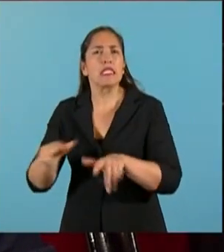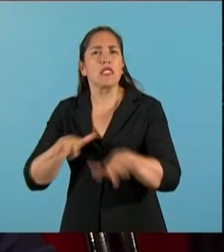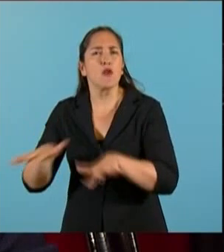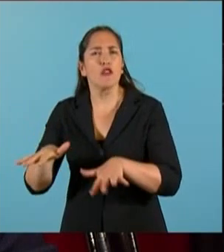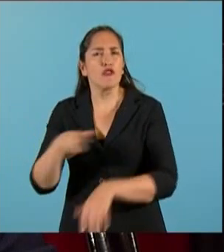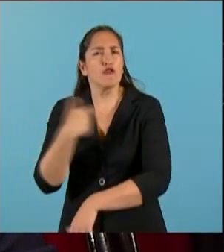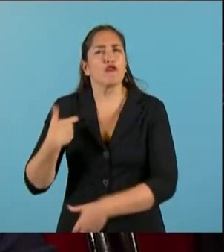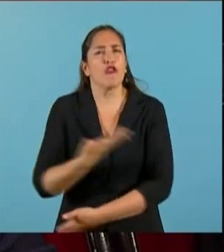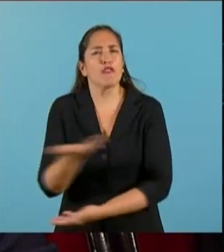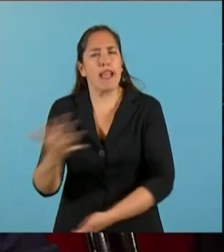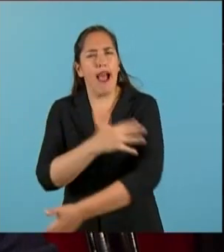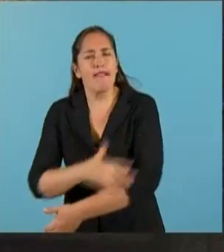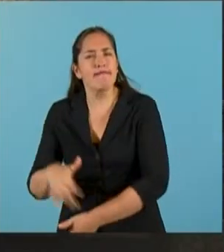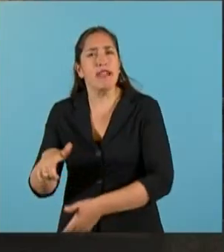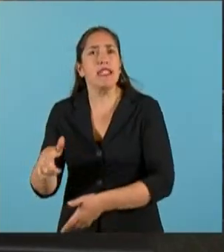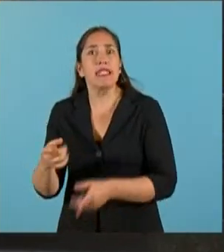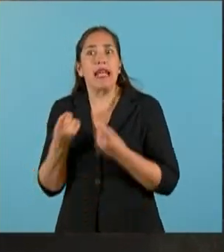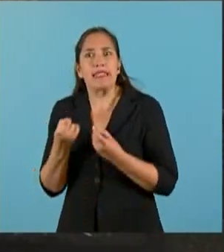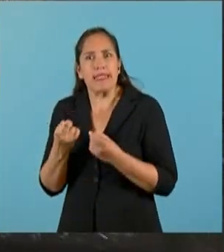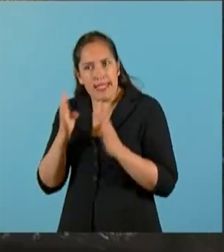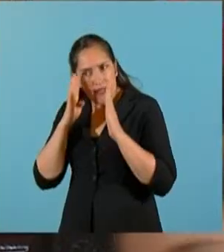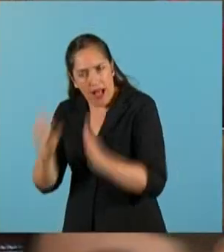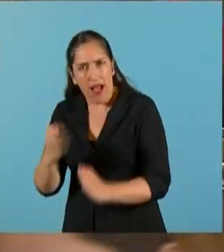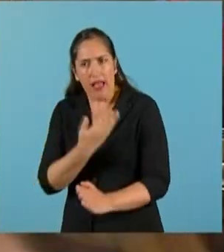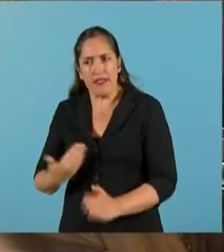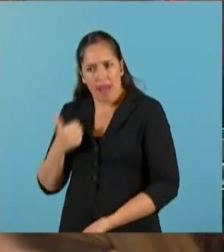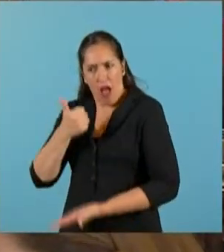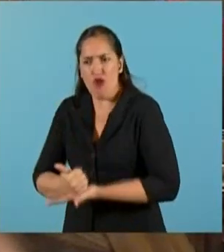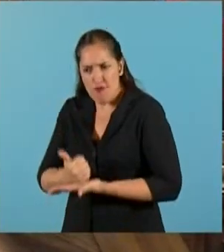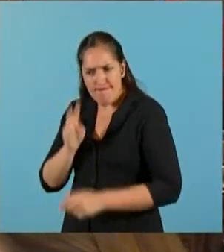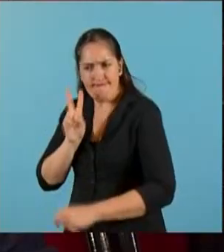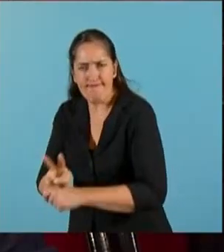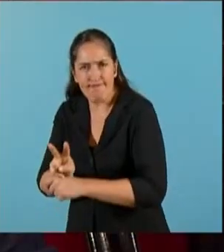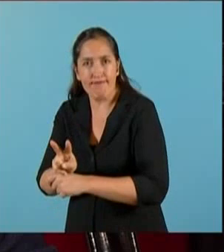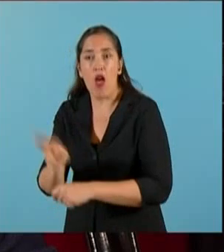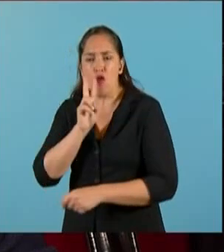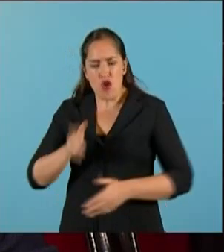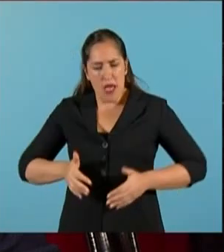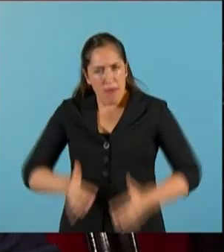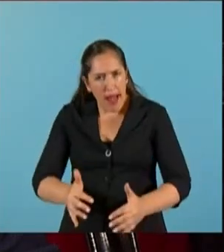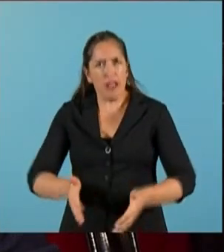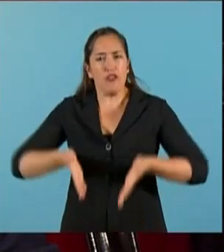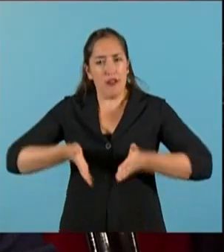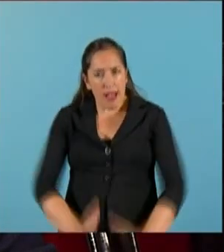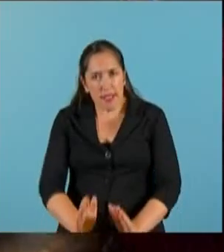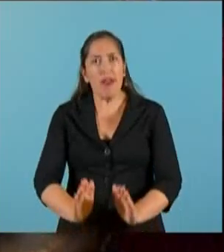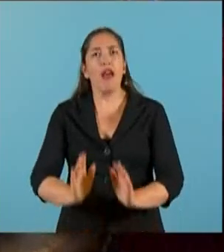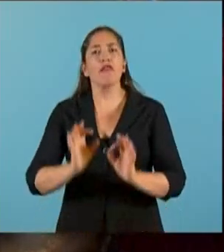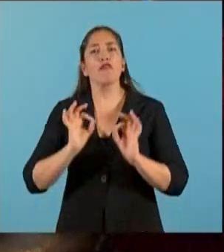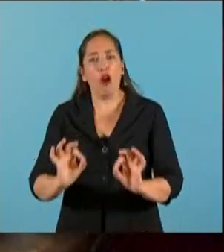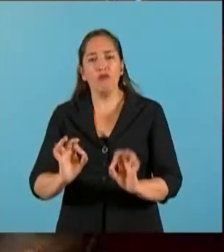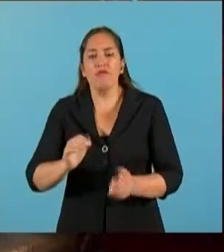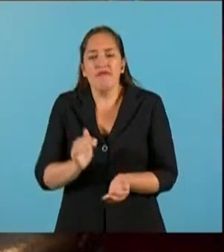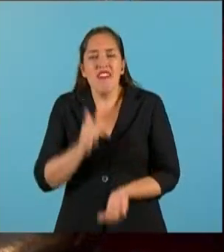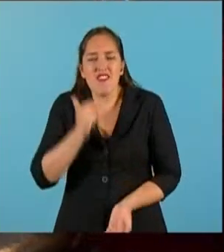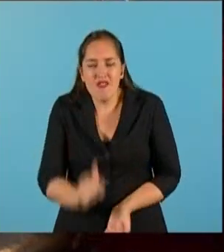social en la etapa que más necesitan de la presencia del Estado durante el embarazo, nacimiento, puerperio y primeros años